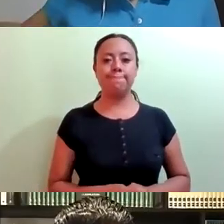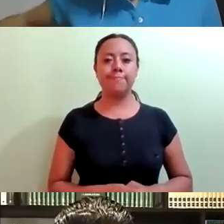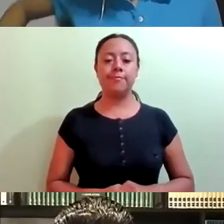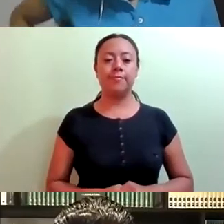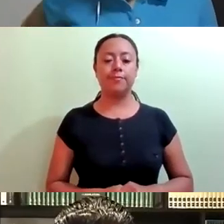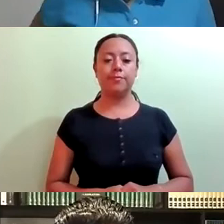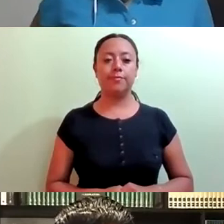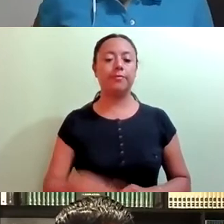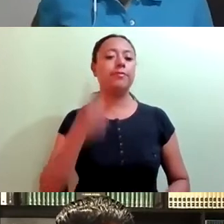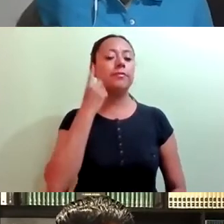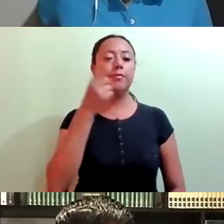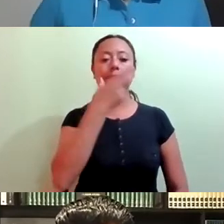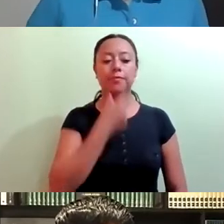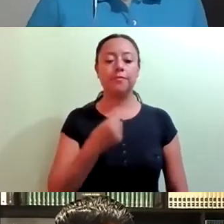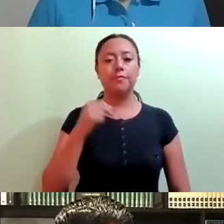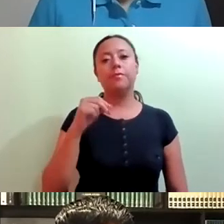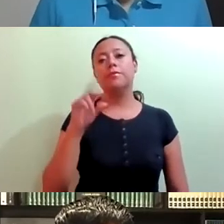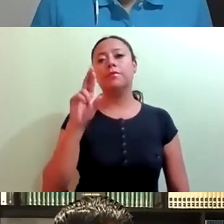Diputado José Luis Rodríguez Díaz de León.